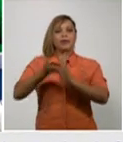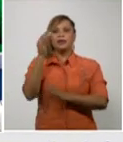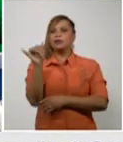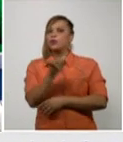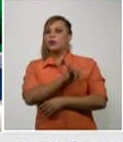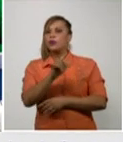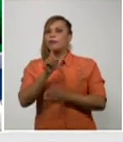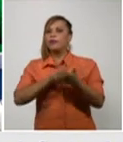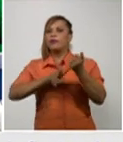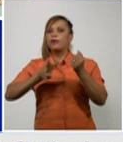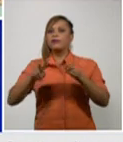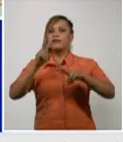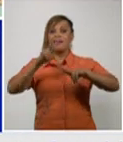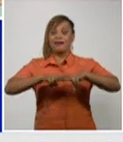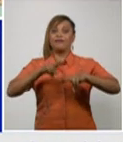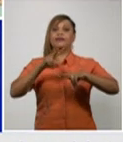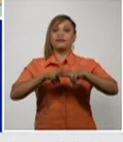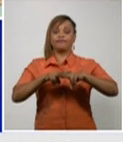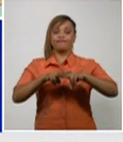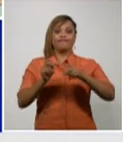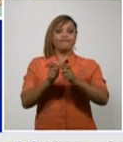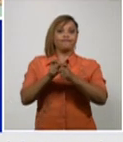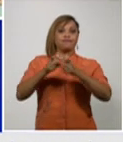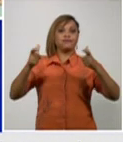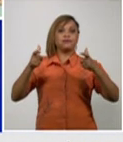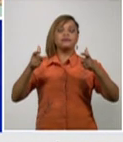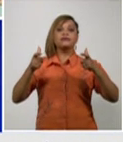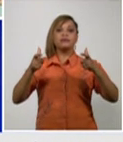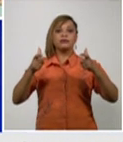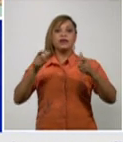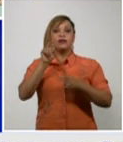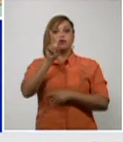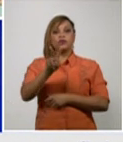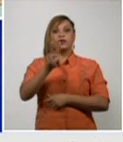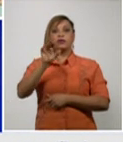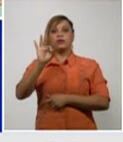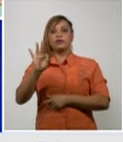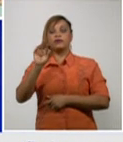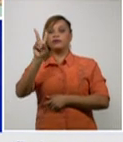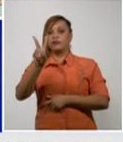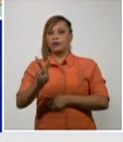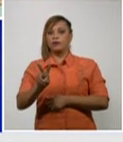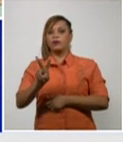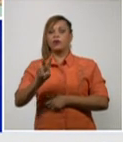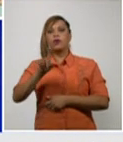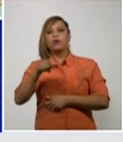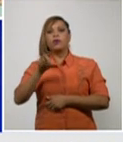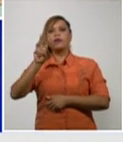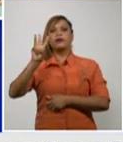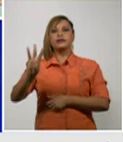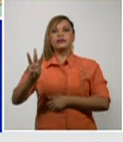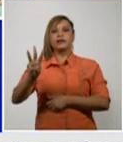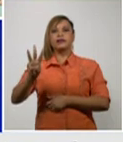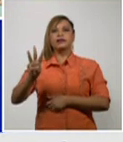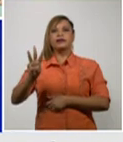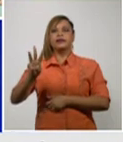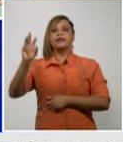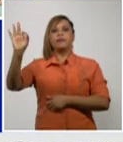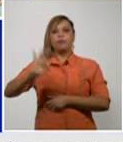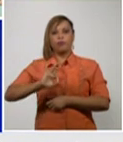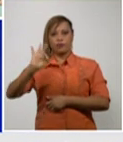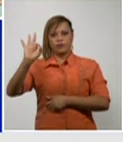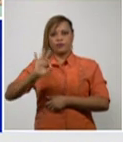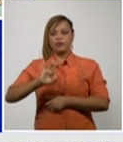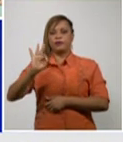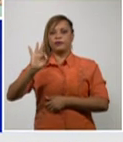provincia de La Habana estamos hablando de 282,3 de tasa de incidencia de